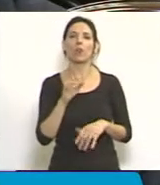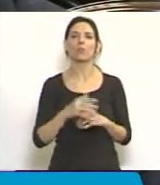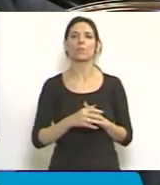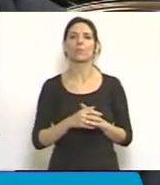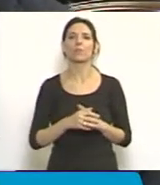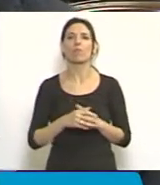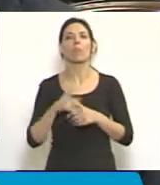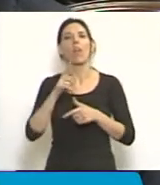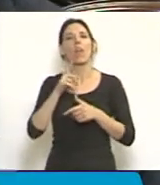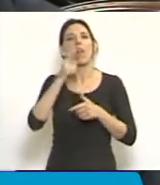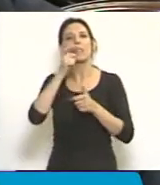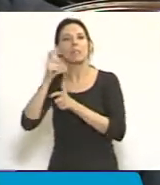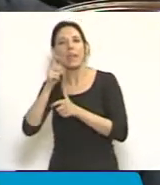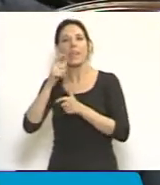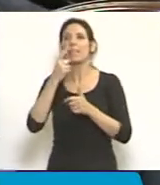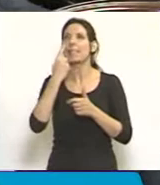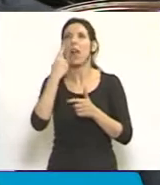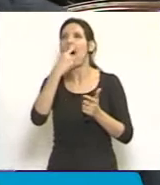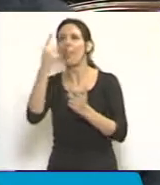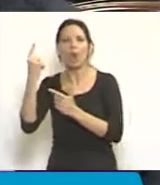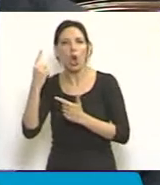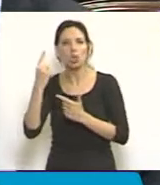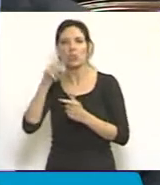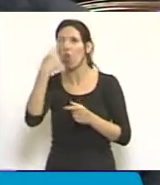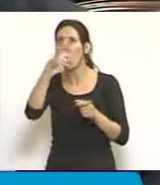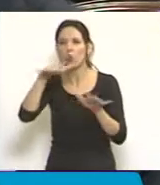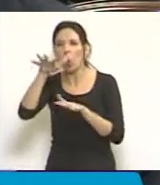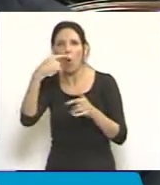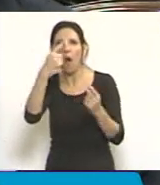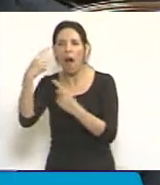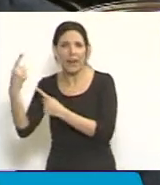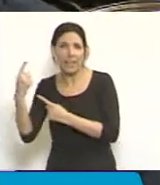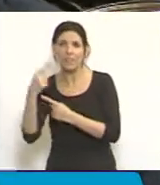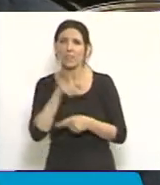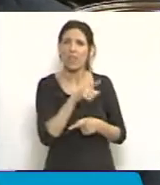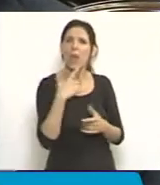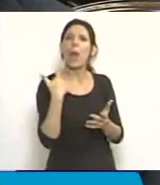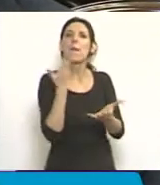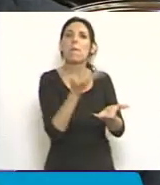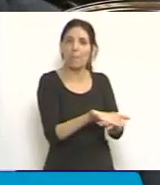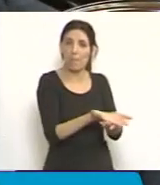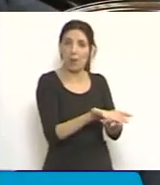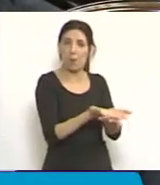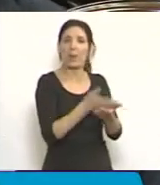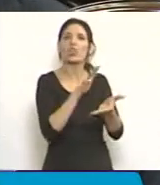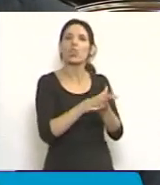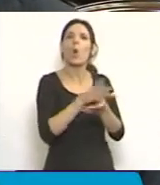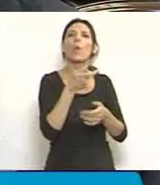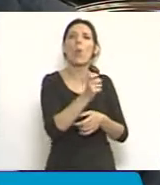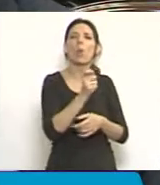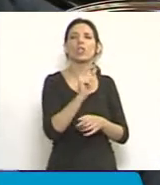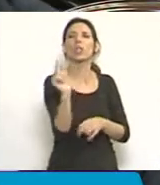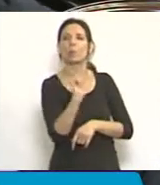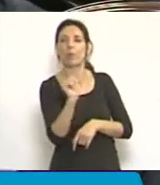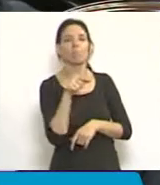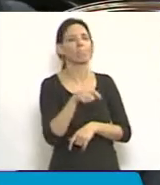jurisprudencia interamericana y por la jurisprudencia de la Corte que el mecanismo que se está proponiendo para cubrir las subrogancias no